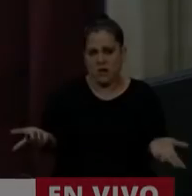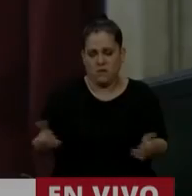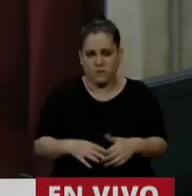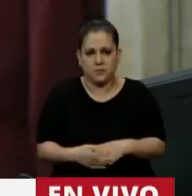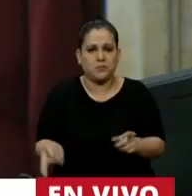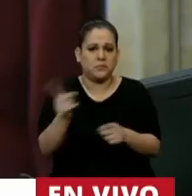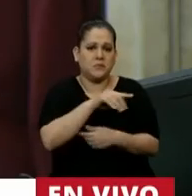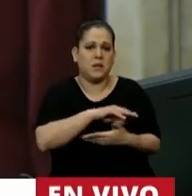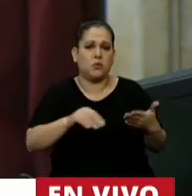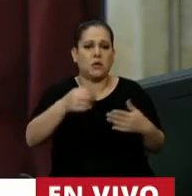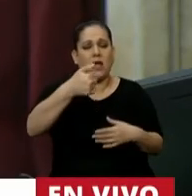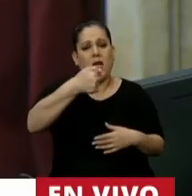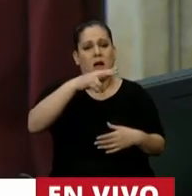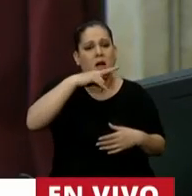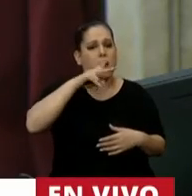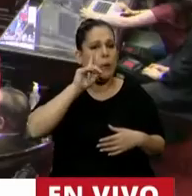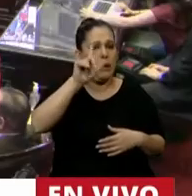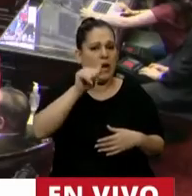La palabra a la diputada Beatriz Ávila.